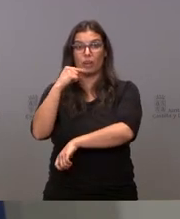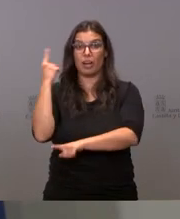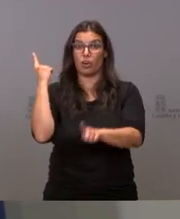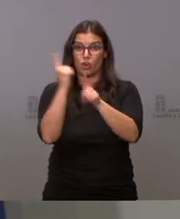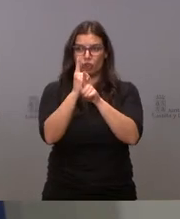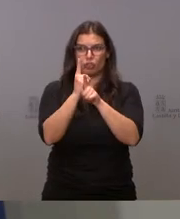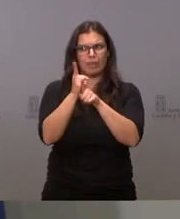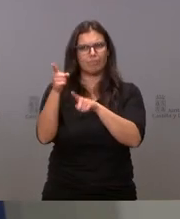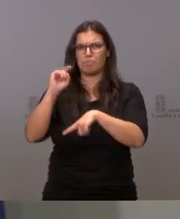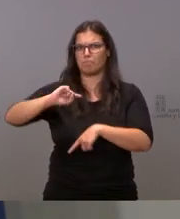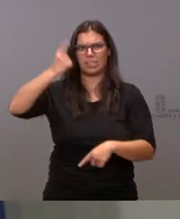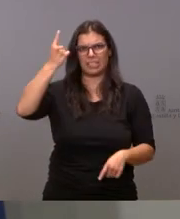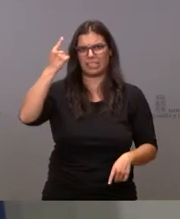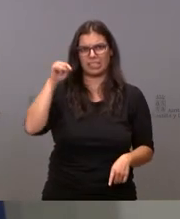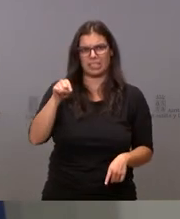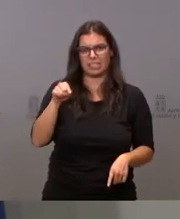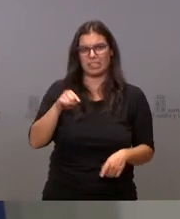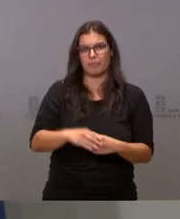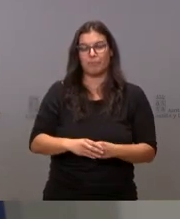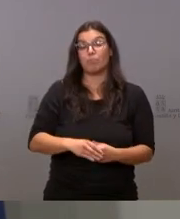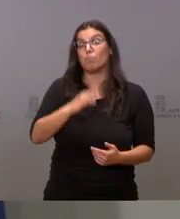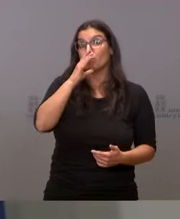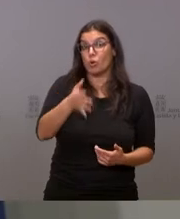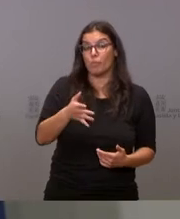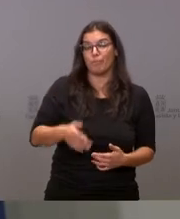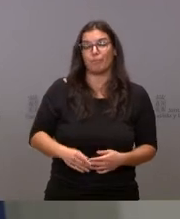mayor esto es así entre otras cosas